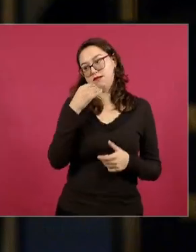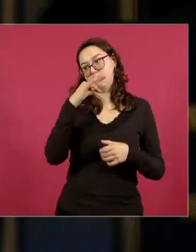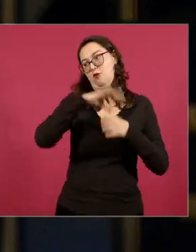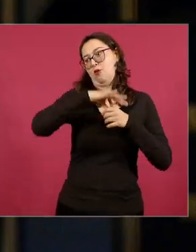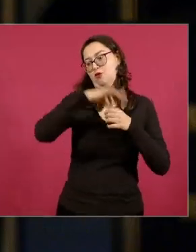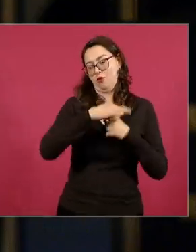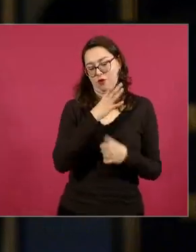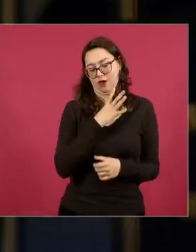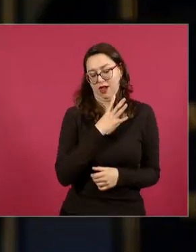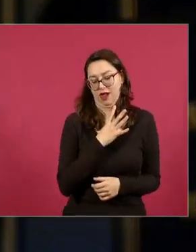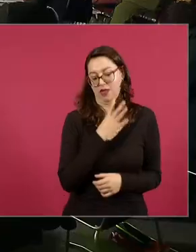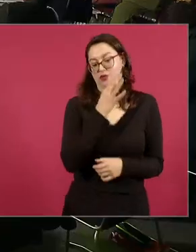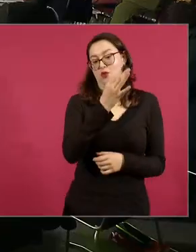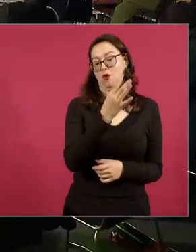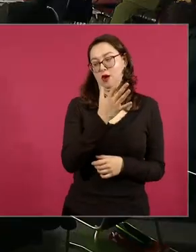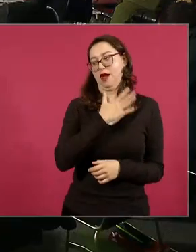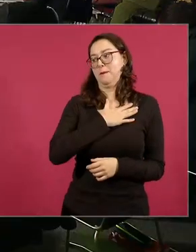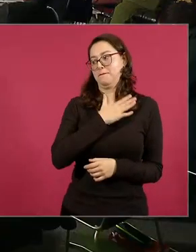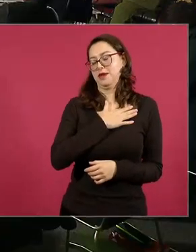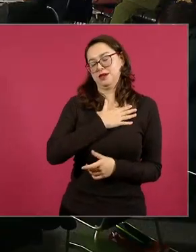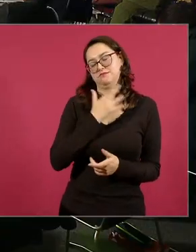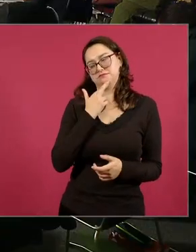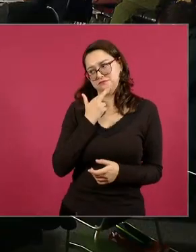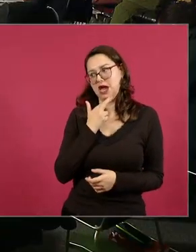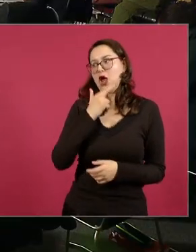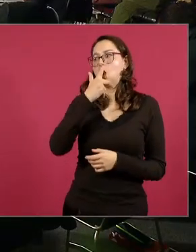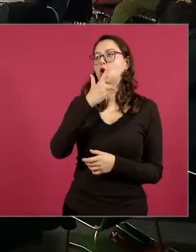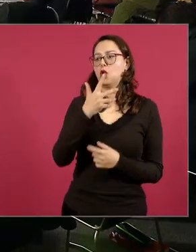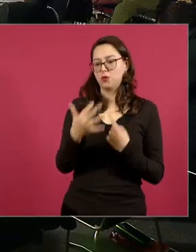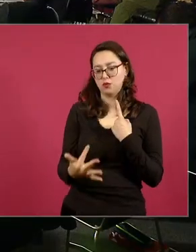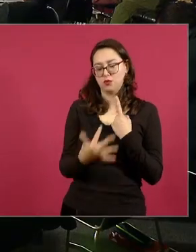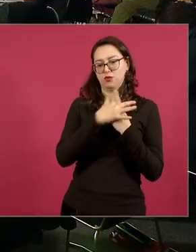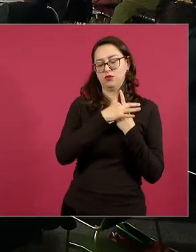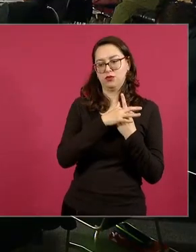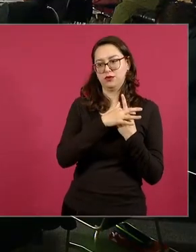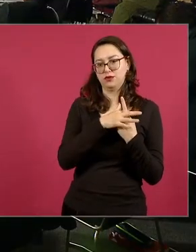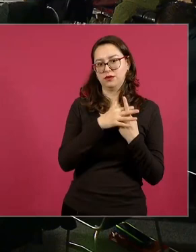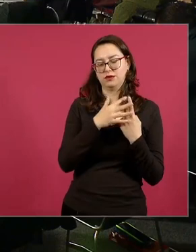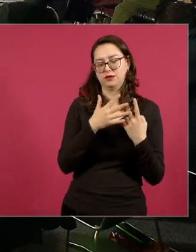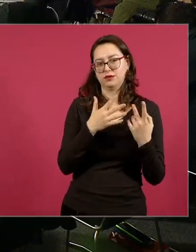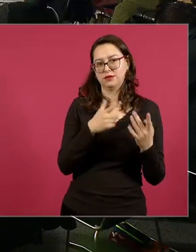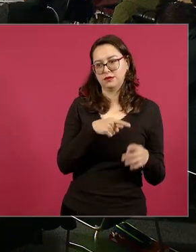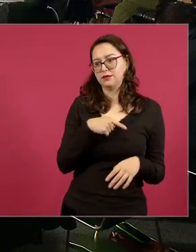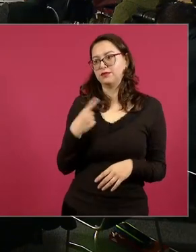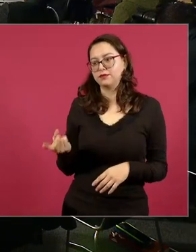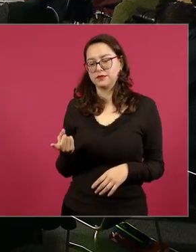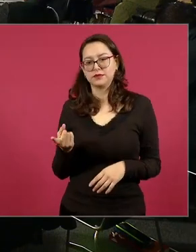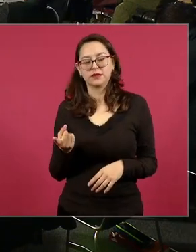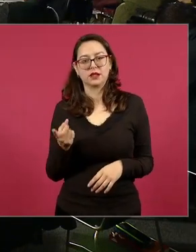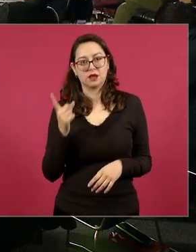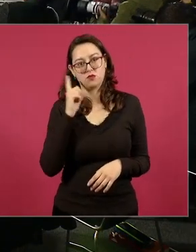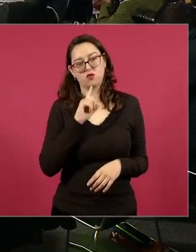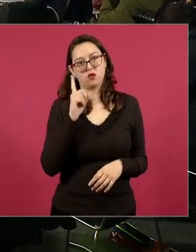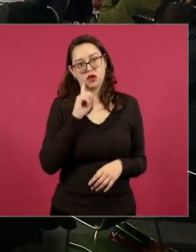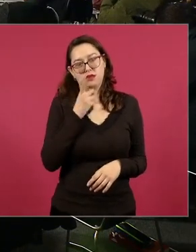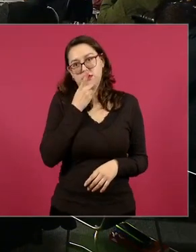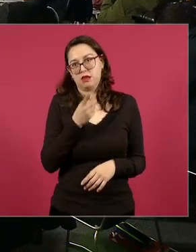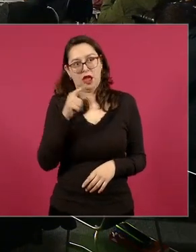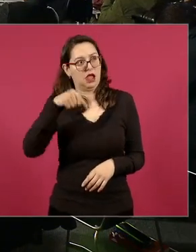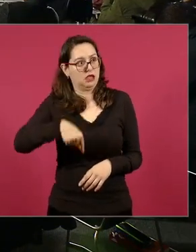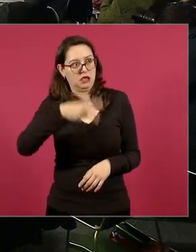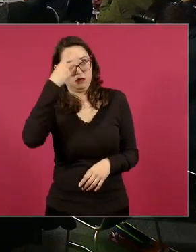muerte a mexicano no sé si esto podría aplicarse o condenarse en el tema mexicano de elección eso